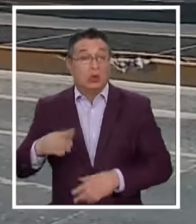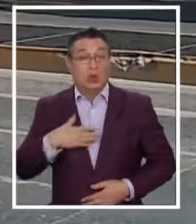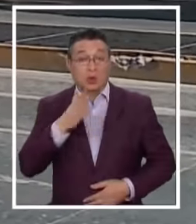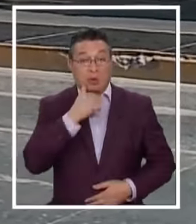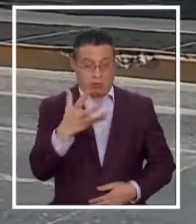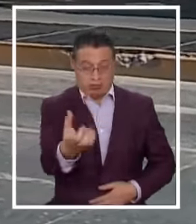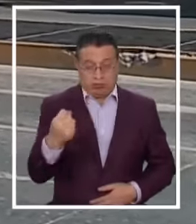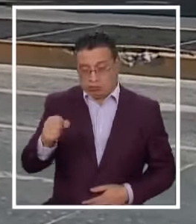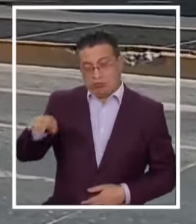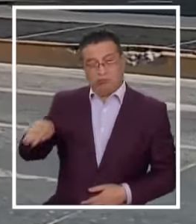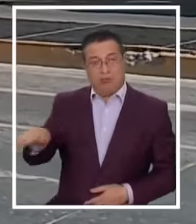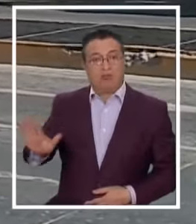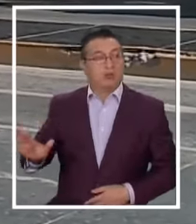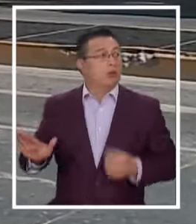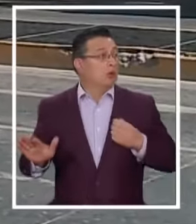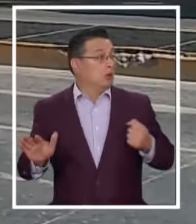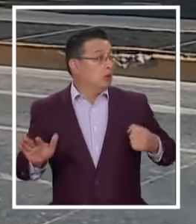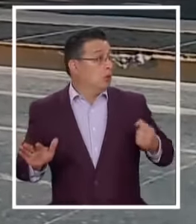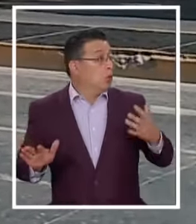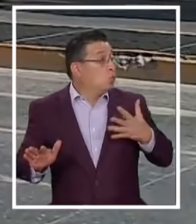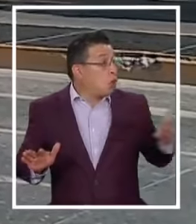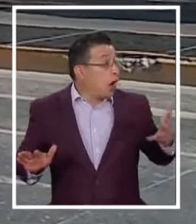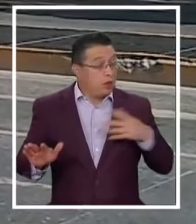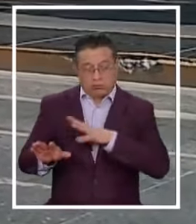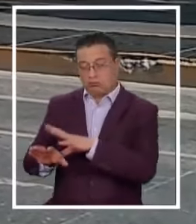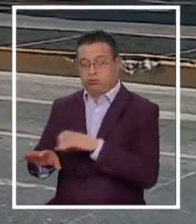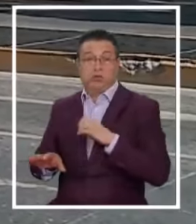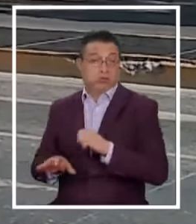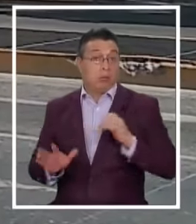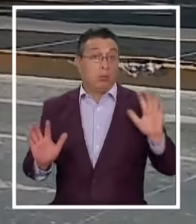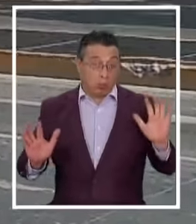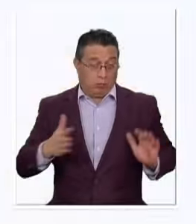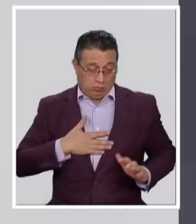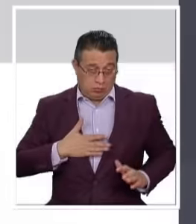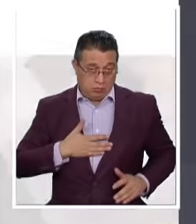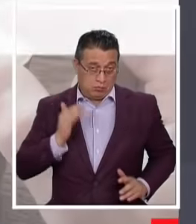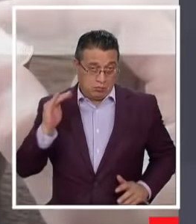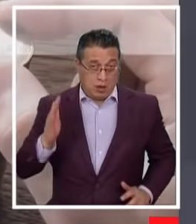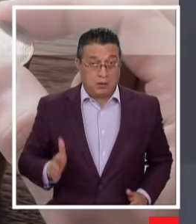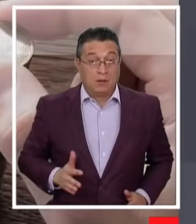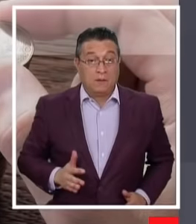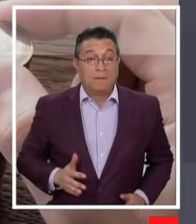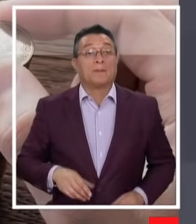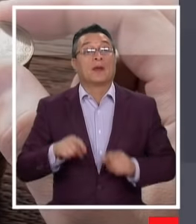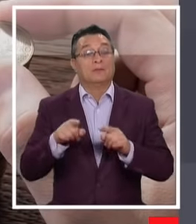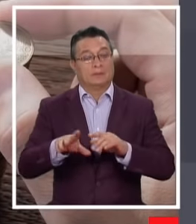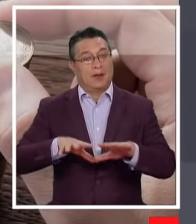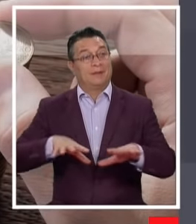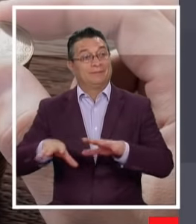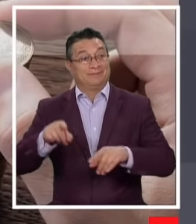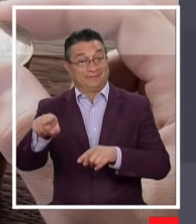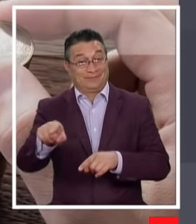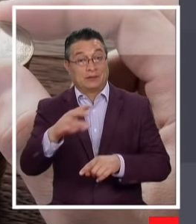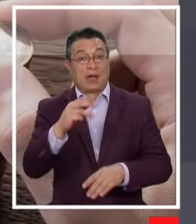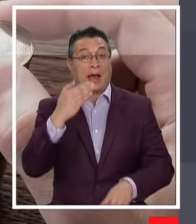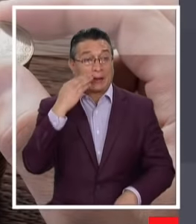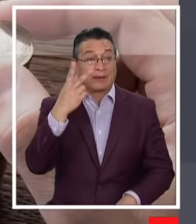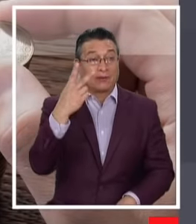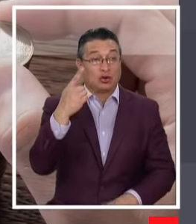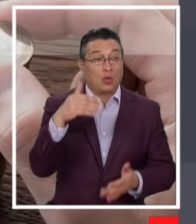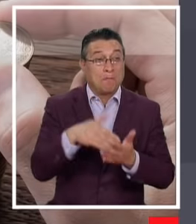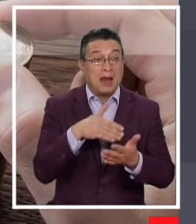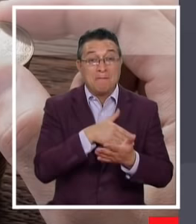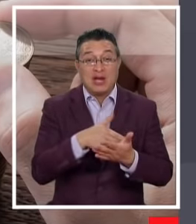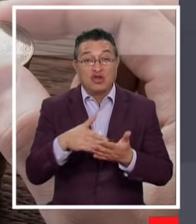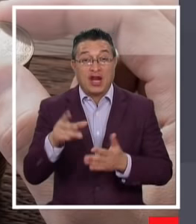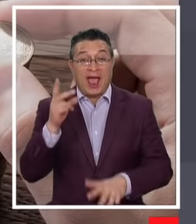mejor lo retiro Y lo tengo yo Y ahí veo yo lo que Cuando lo voy a Lo pueda necesitar Según un análisis de la SECPRES Casi 21 mil millones de